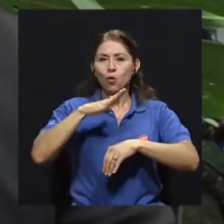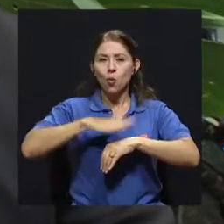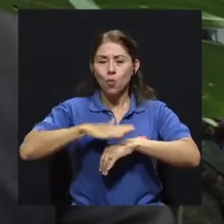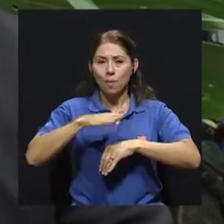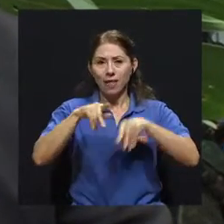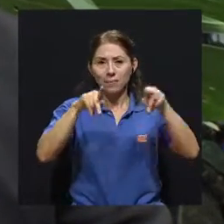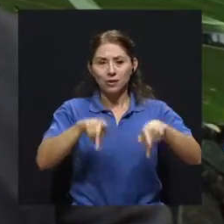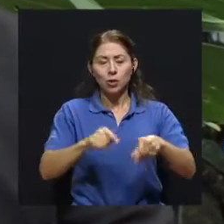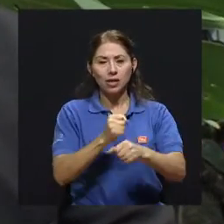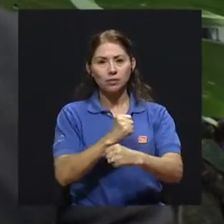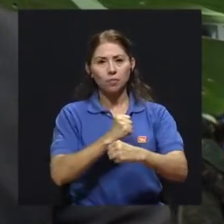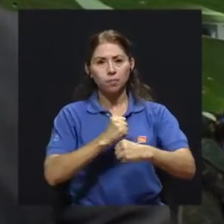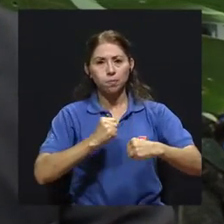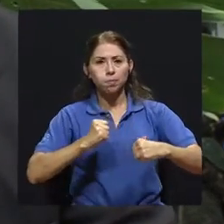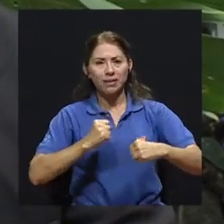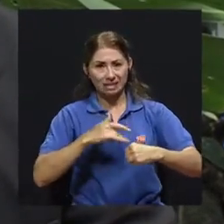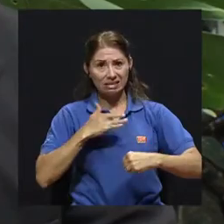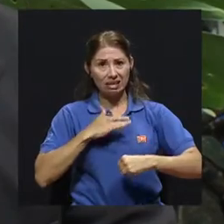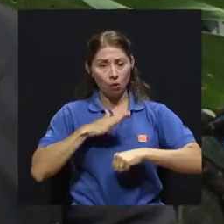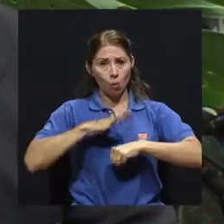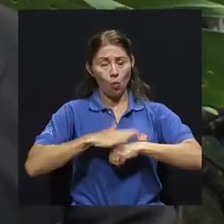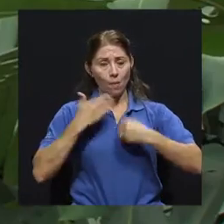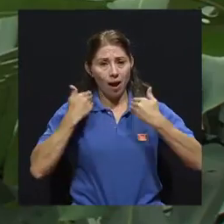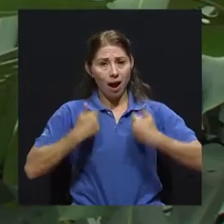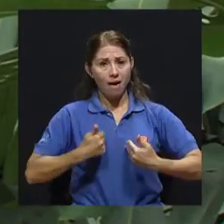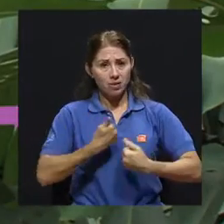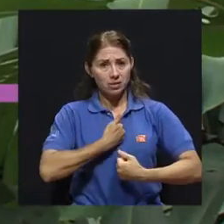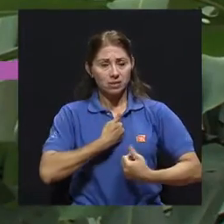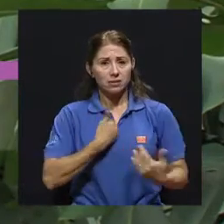la culpa en las personas que están con obesidad.